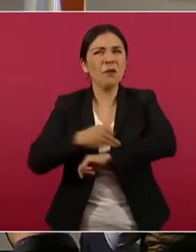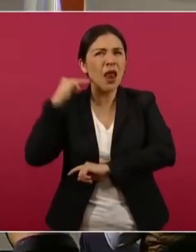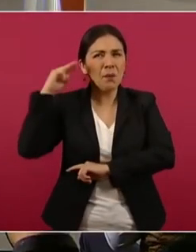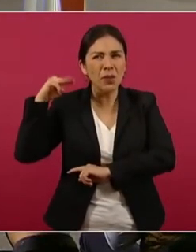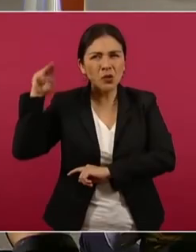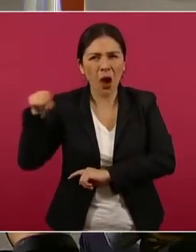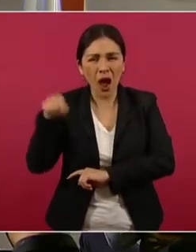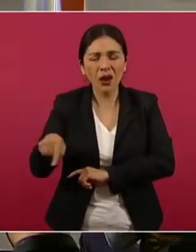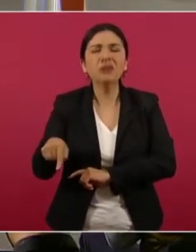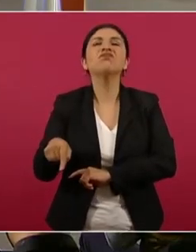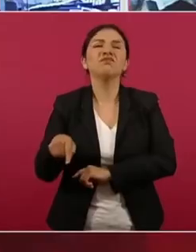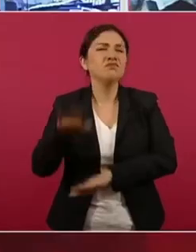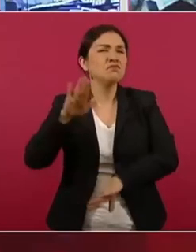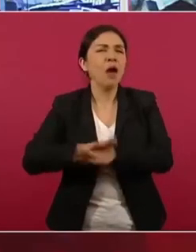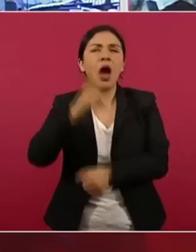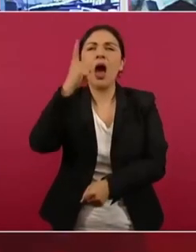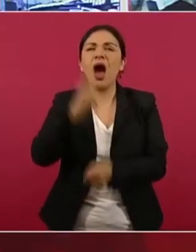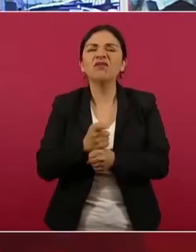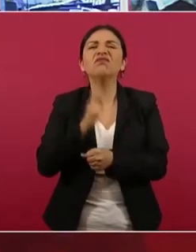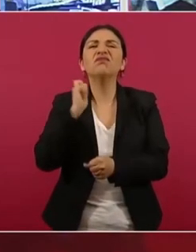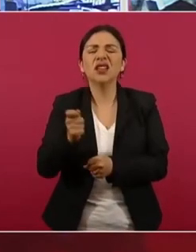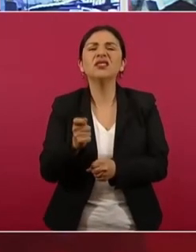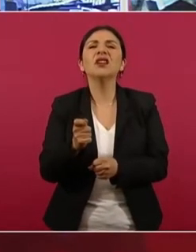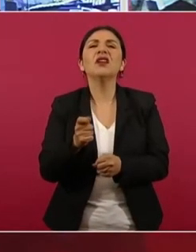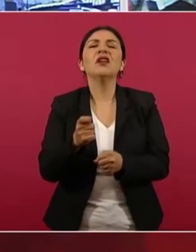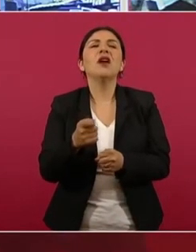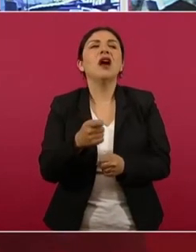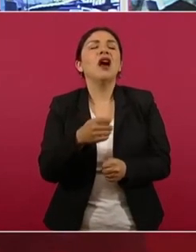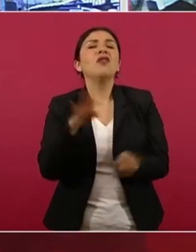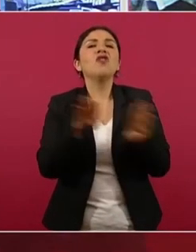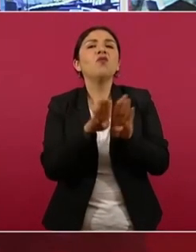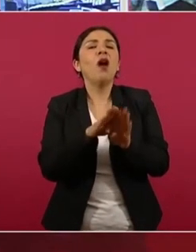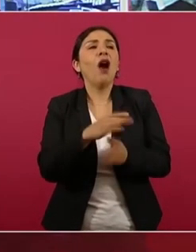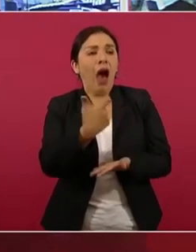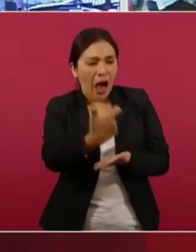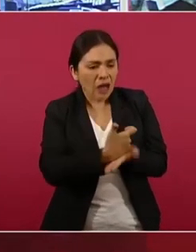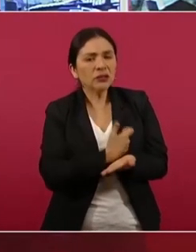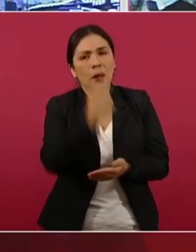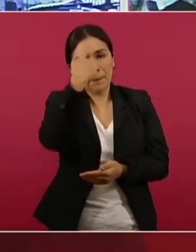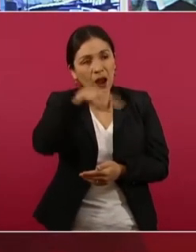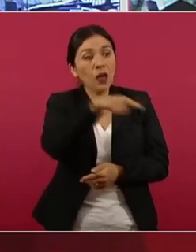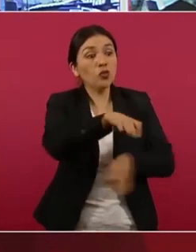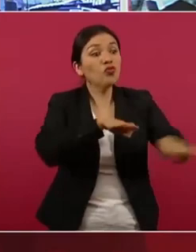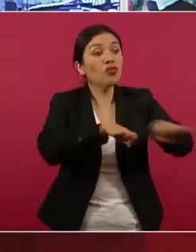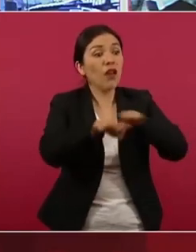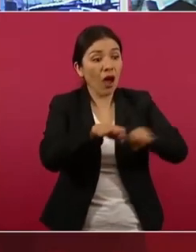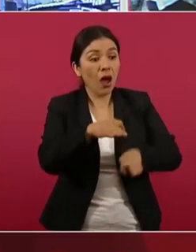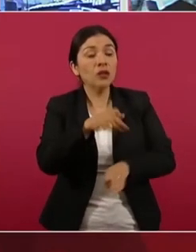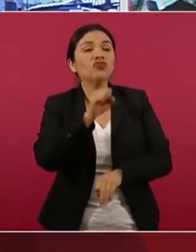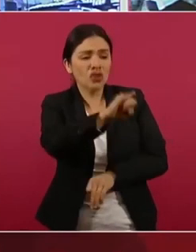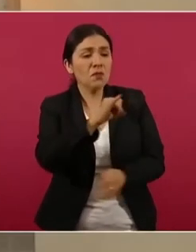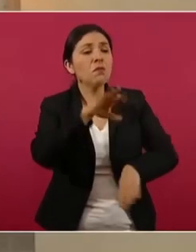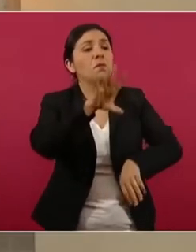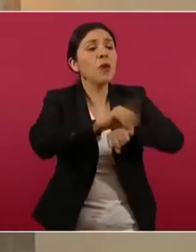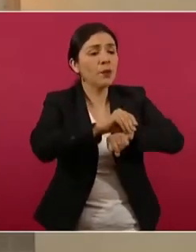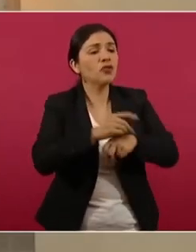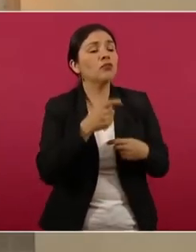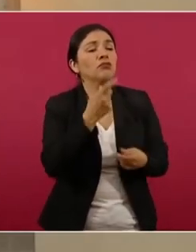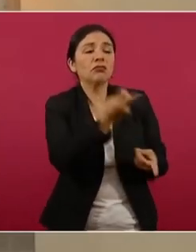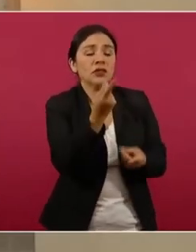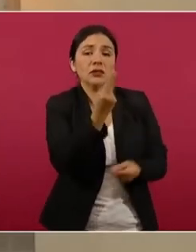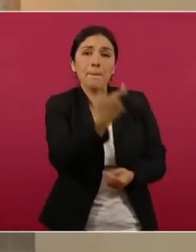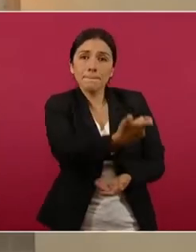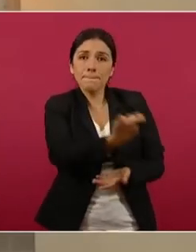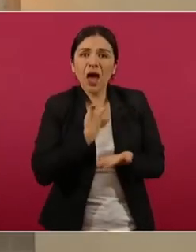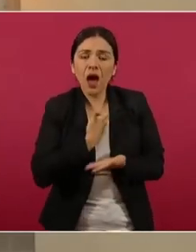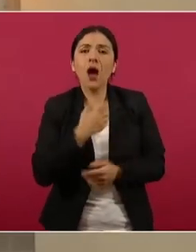se dedica fundamentalmente a la extorsión, al cobro de piso, a la extorsión a autoridades, a